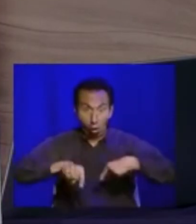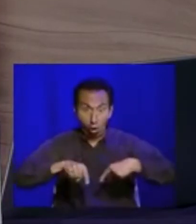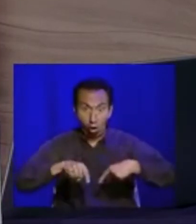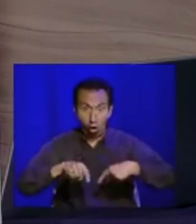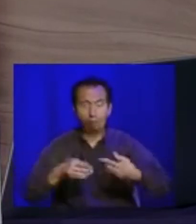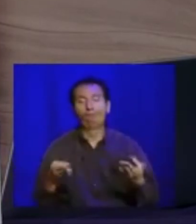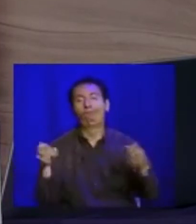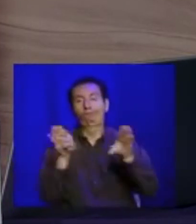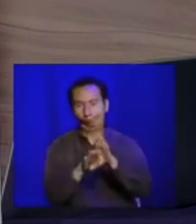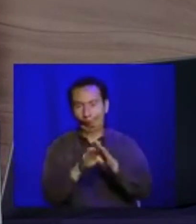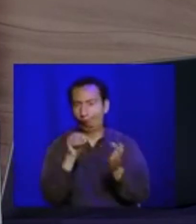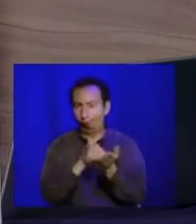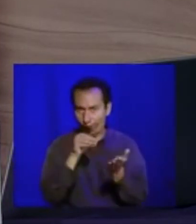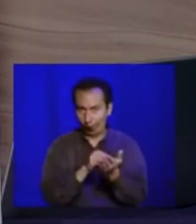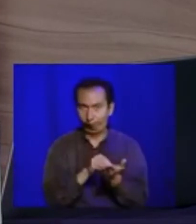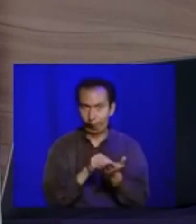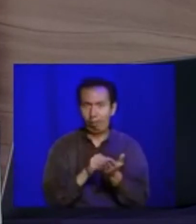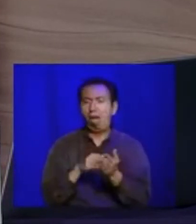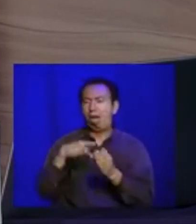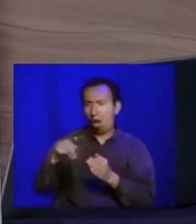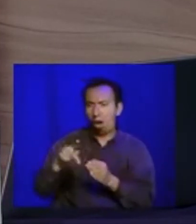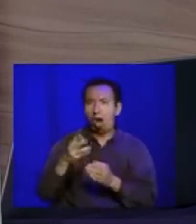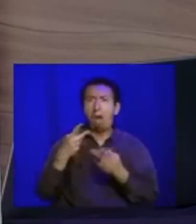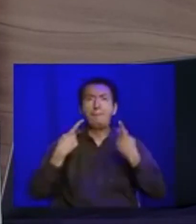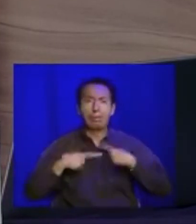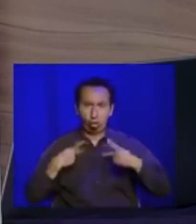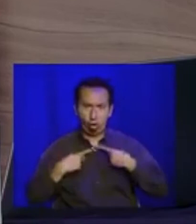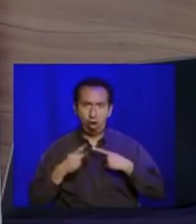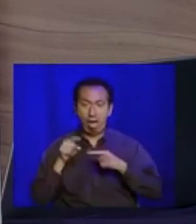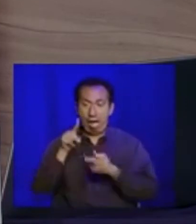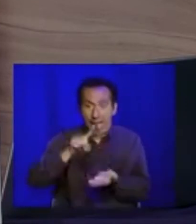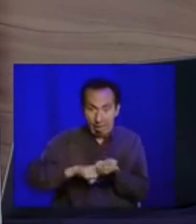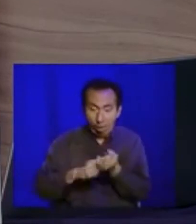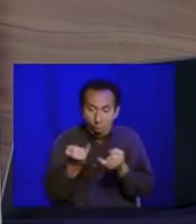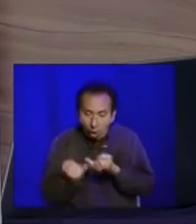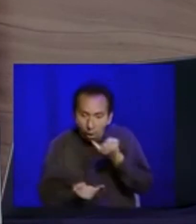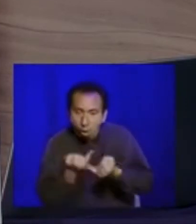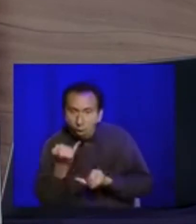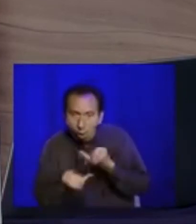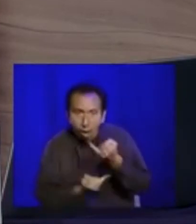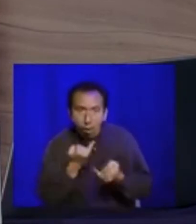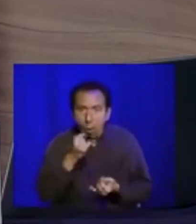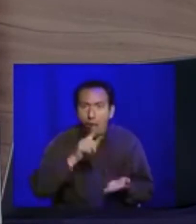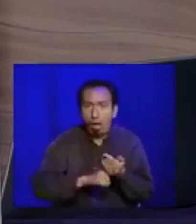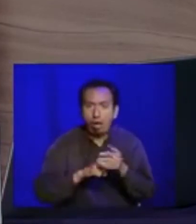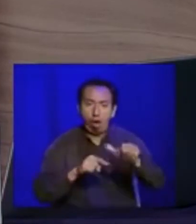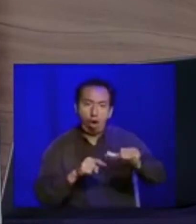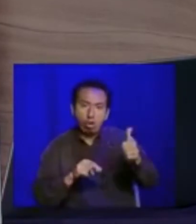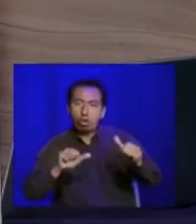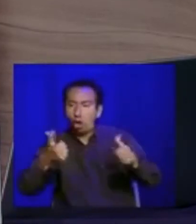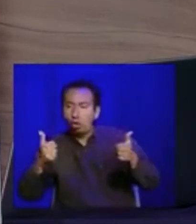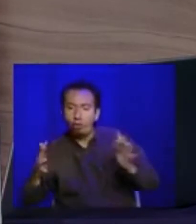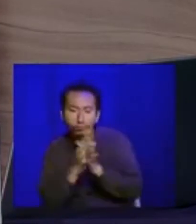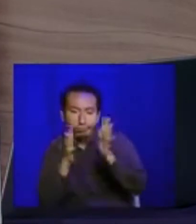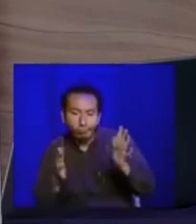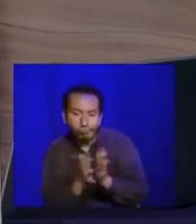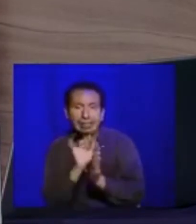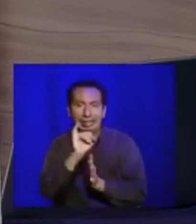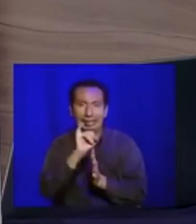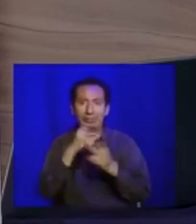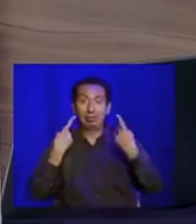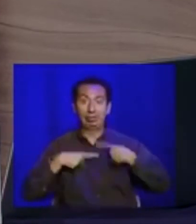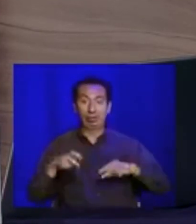cerrada. Se pueden llevar a cabo los partidos, pero en ellos solo estarán los jugadores participantes y los